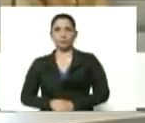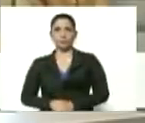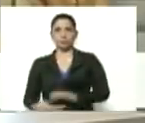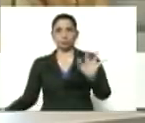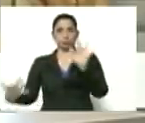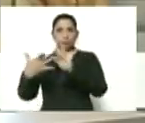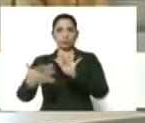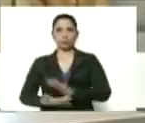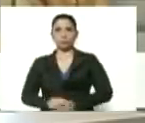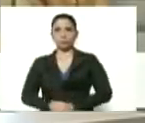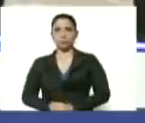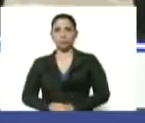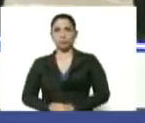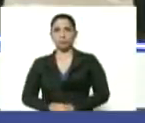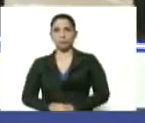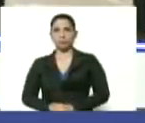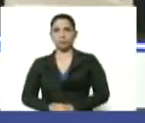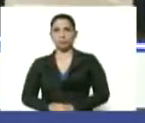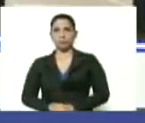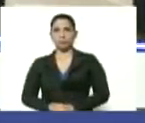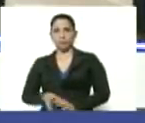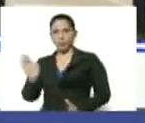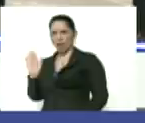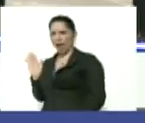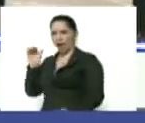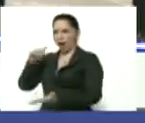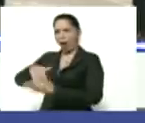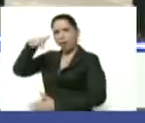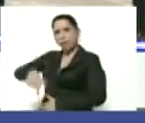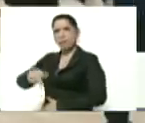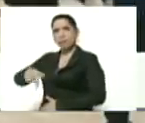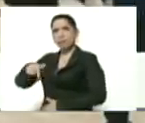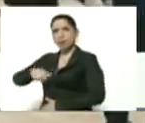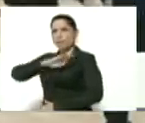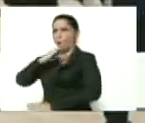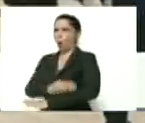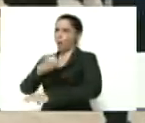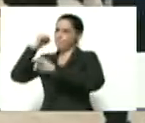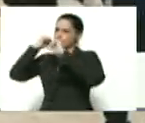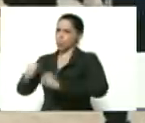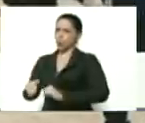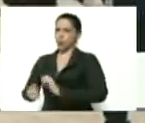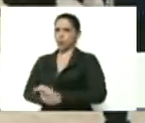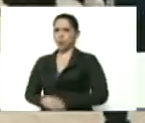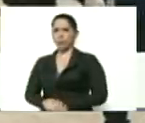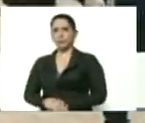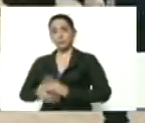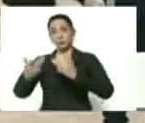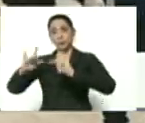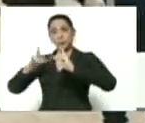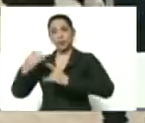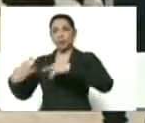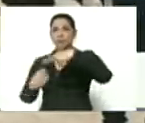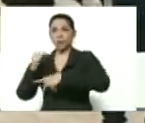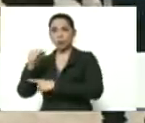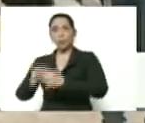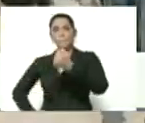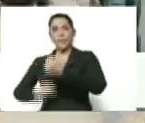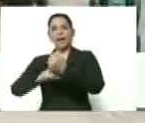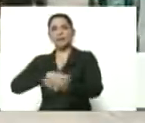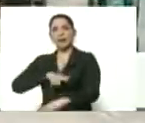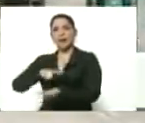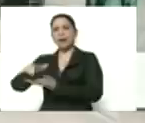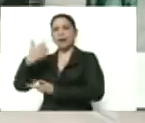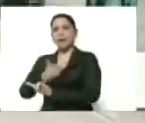Marcos Torres. Desde el Aragua Potencia, el Aragua Cura de la Revolución. Desde la base aérea Libertador,